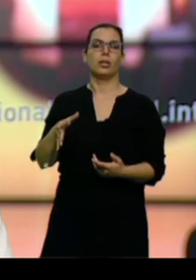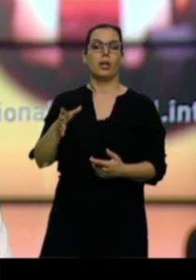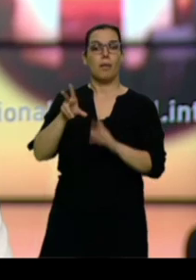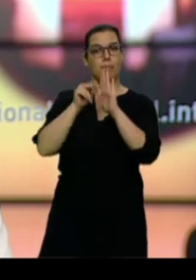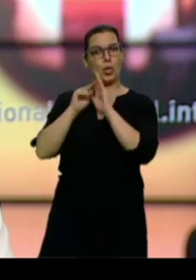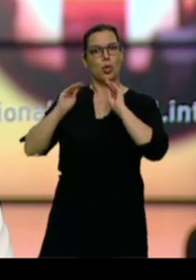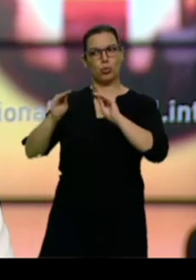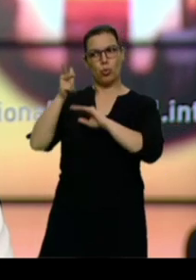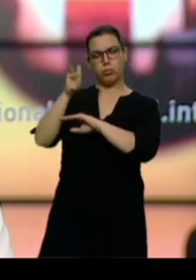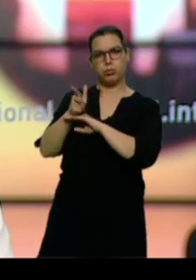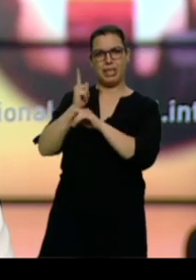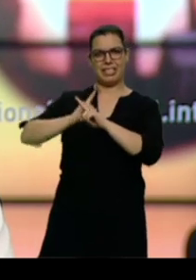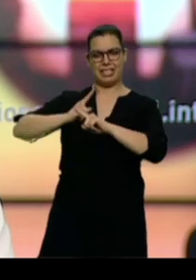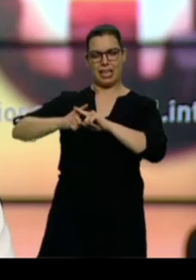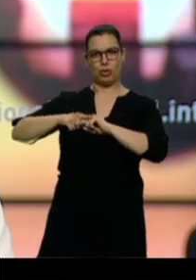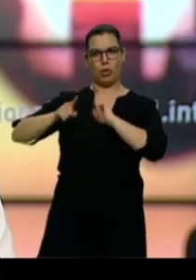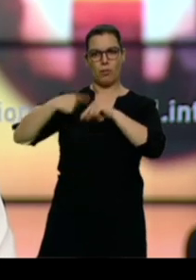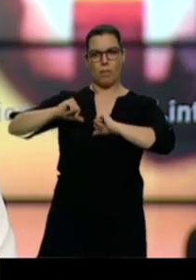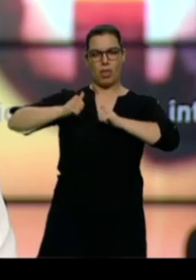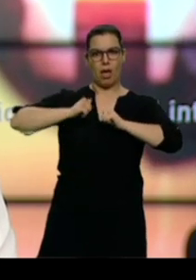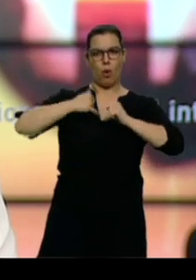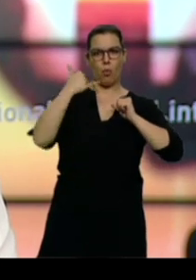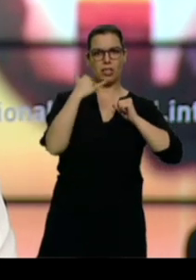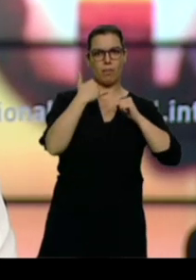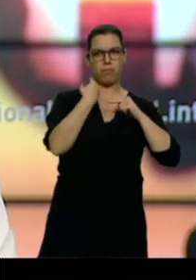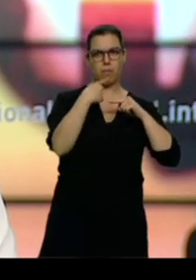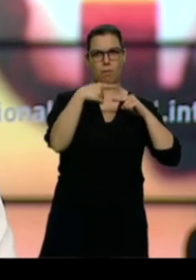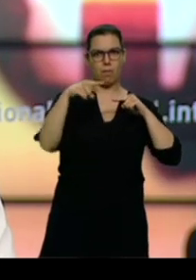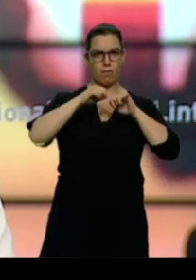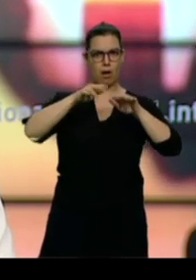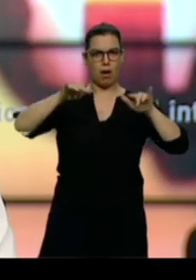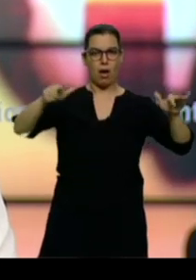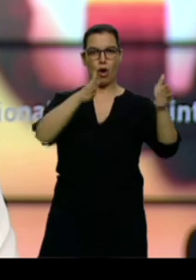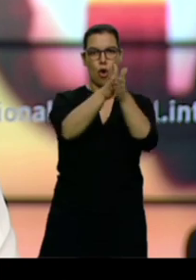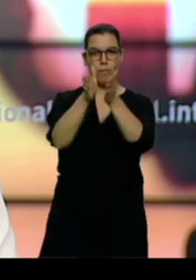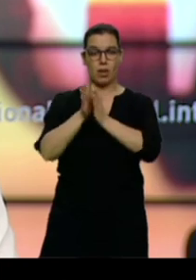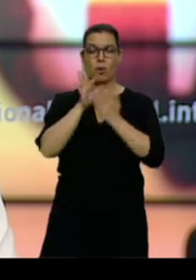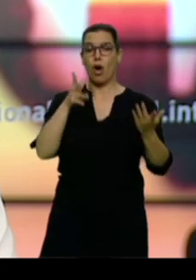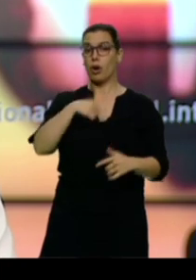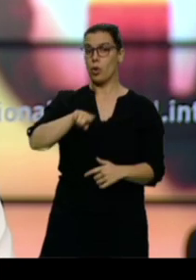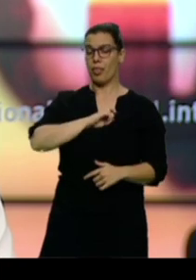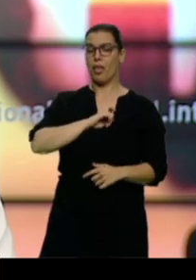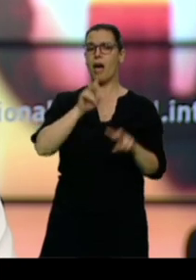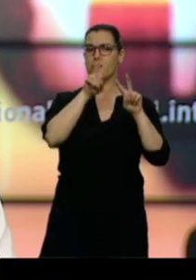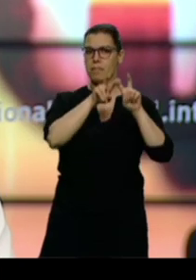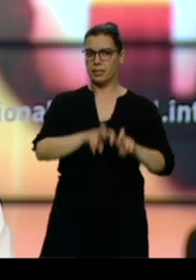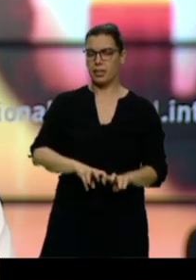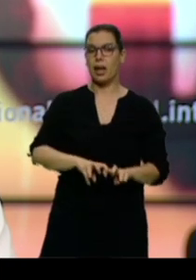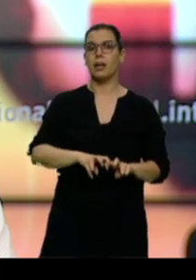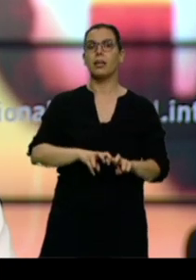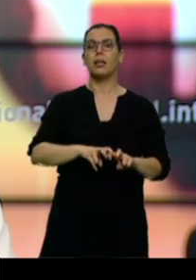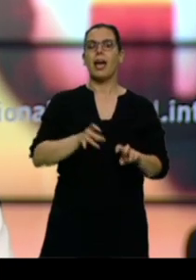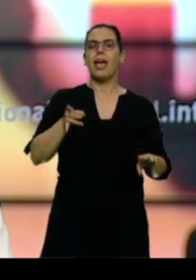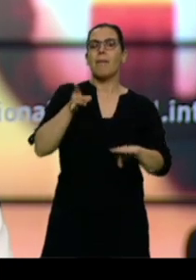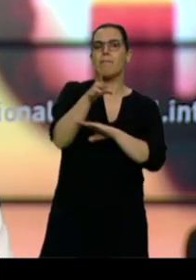hiciera viral en el WhatsApp de sus compañeros. La policía analiza quién envió el vídeo, quiénes lo compartieron y si la mujer sufrió acoso